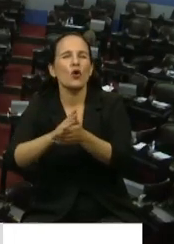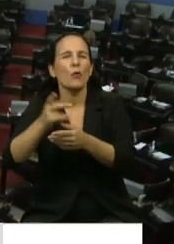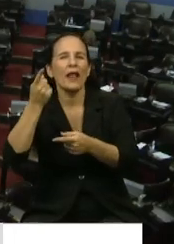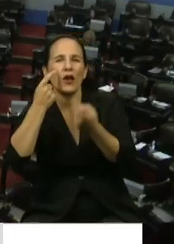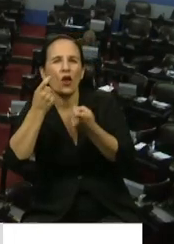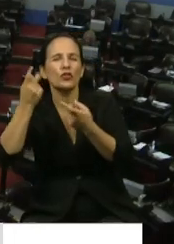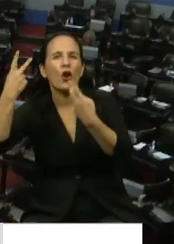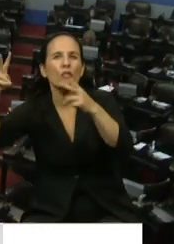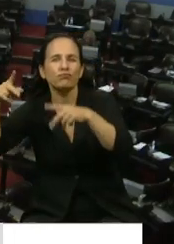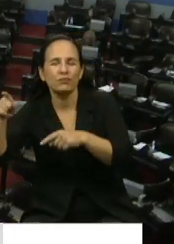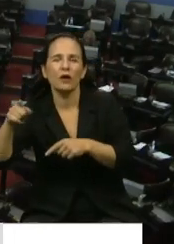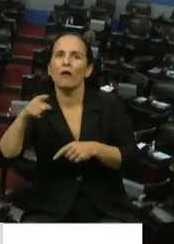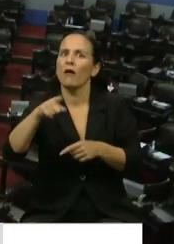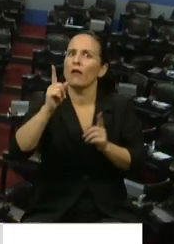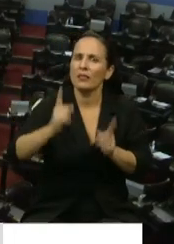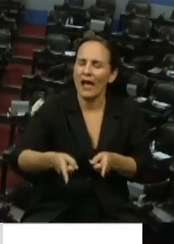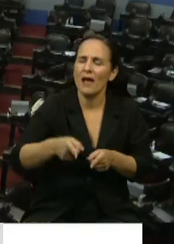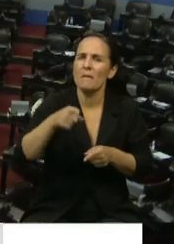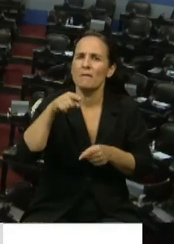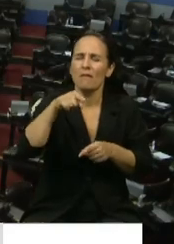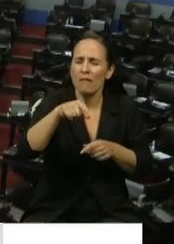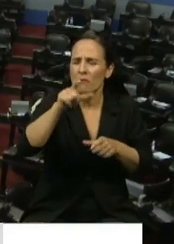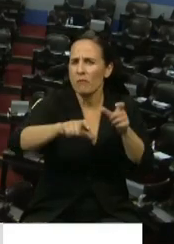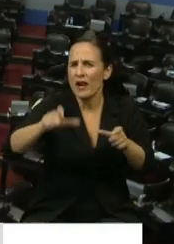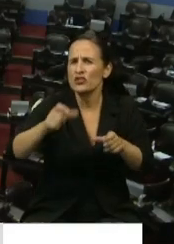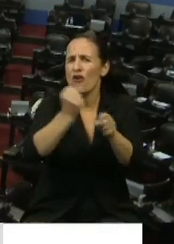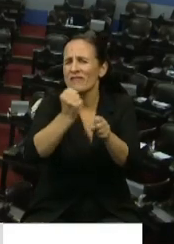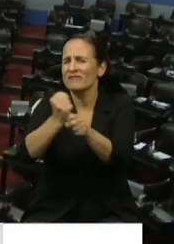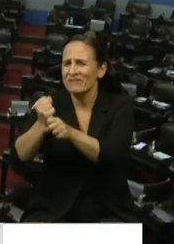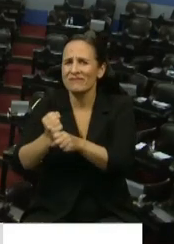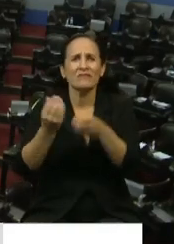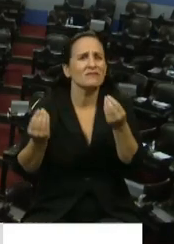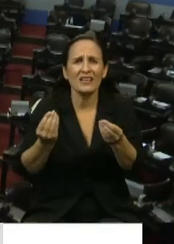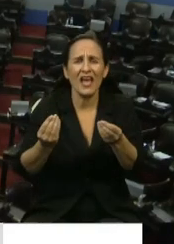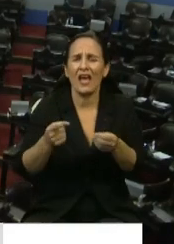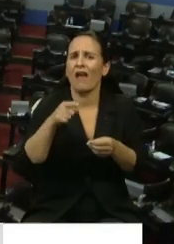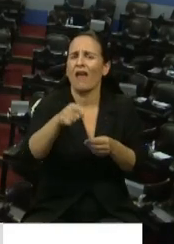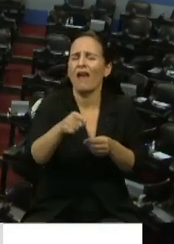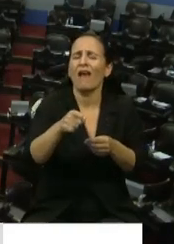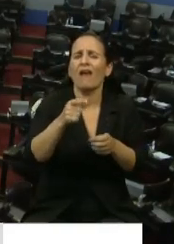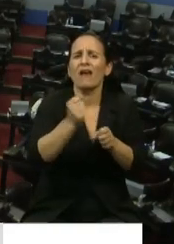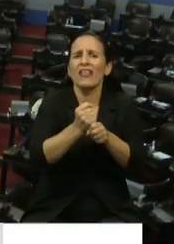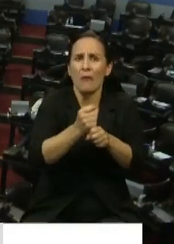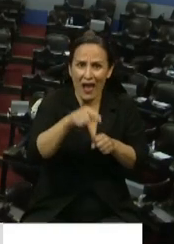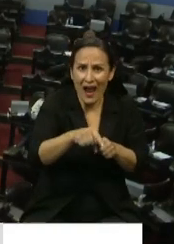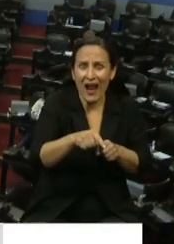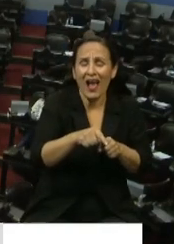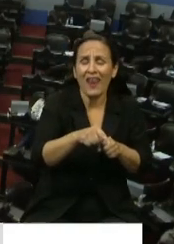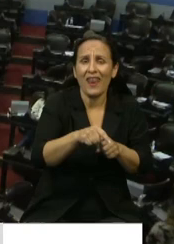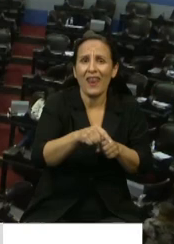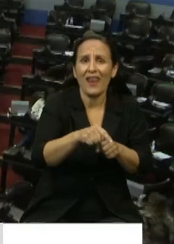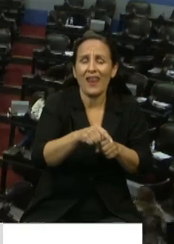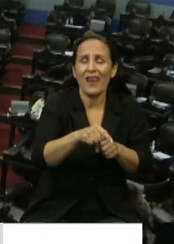aduanera, de los bomberos, tanto referido al personal operativo como también al personal